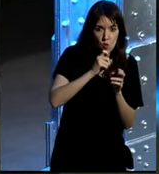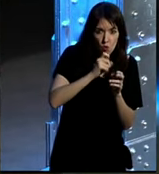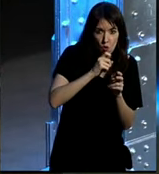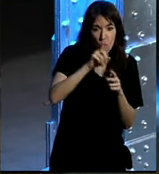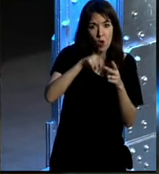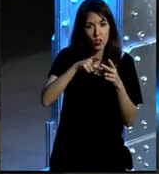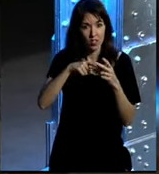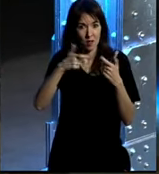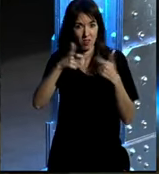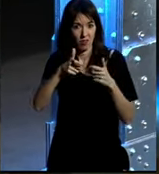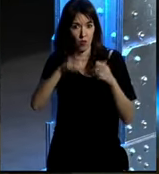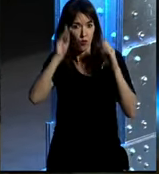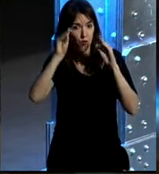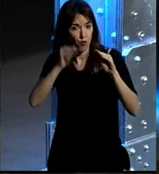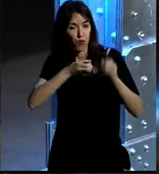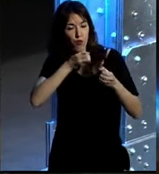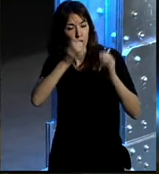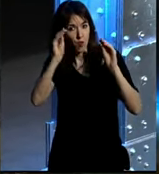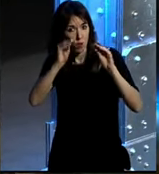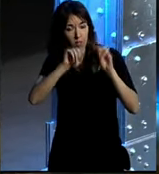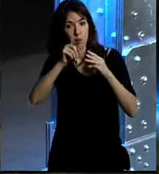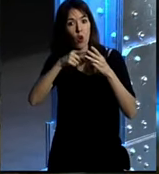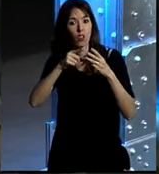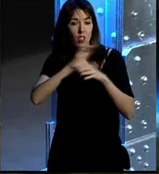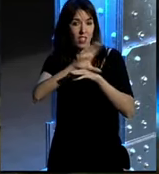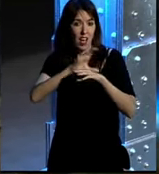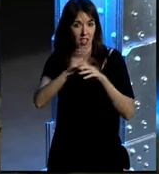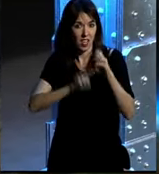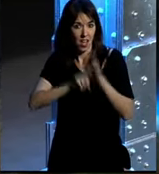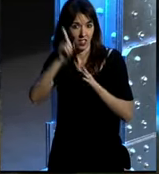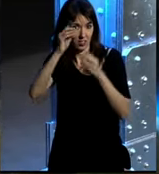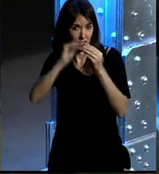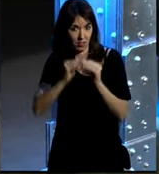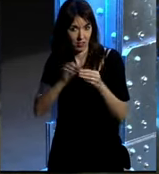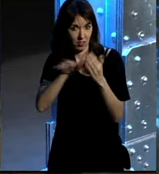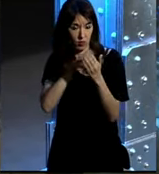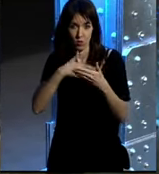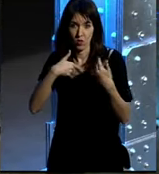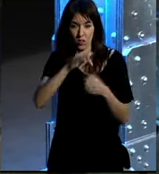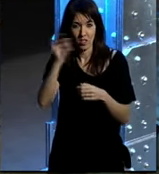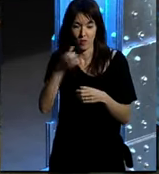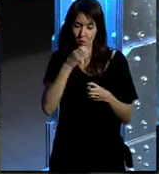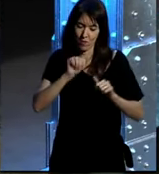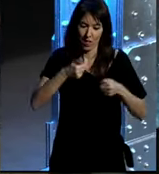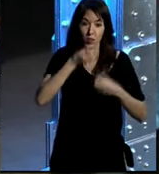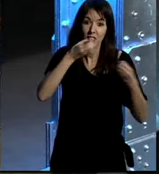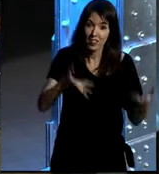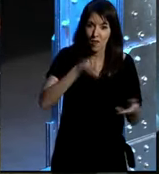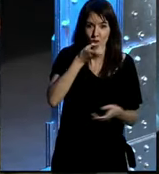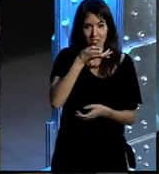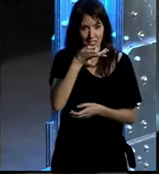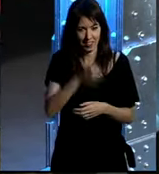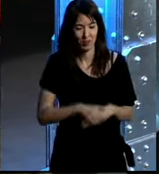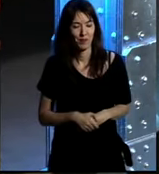paquetes formativos o en los diseños de carreras de desarrollo cuando quieras Estefan Pues vamos a ello ¿qué tal? Buenas